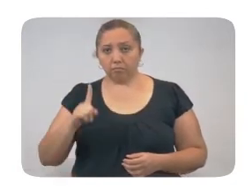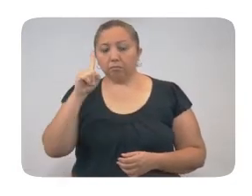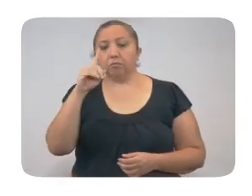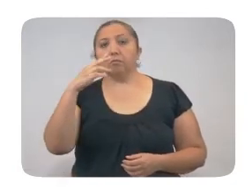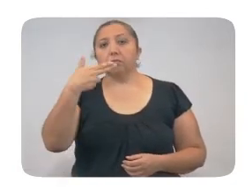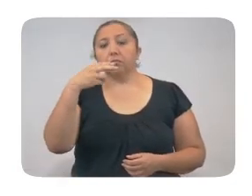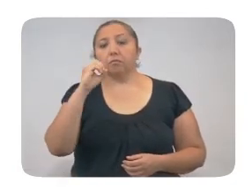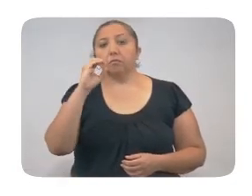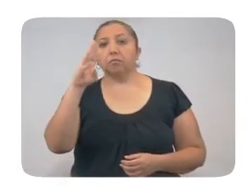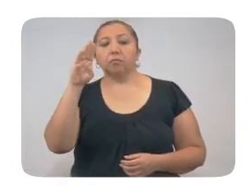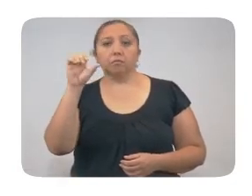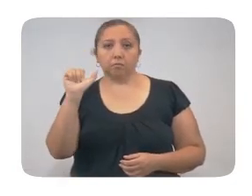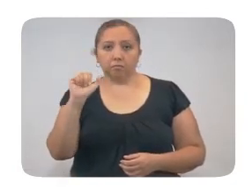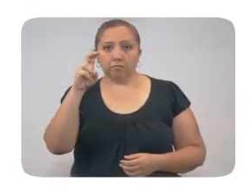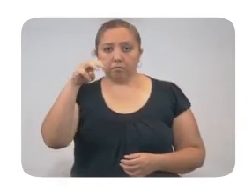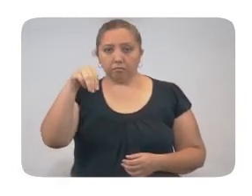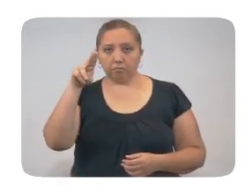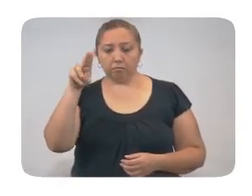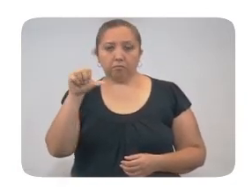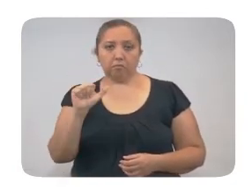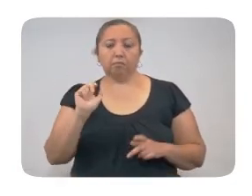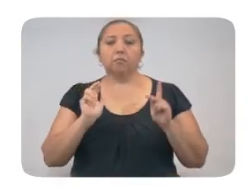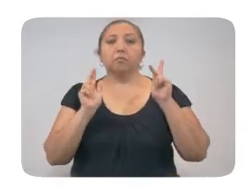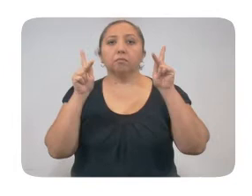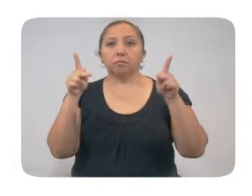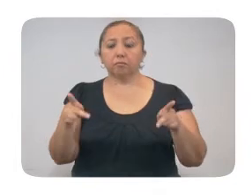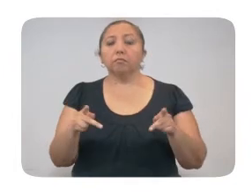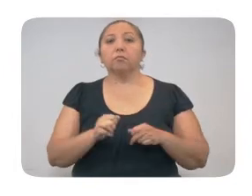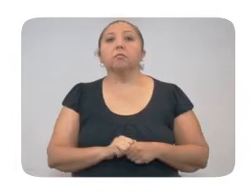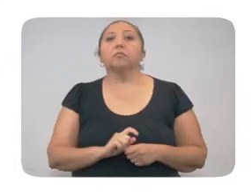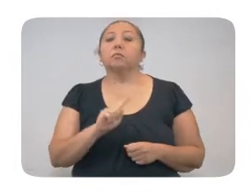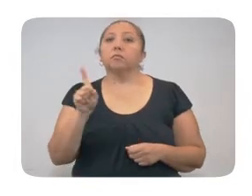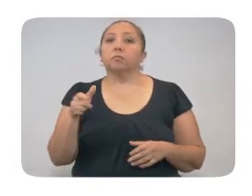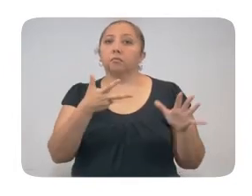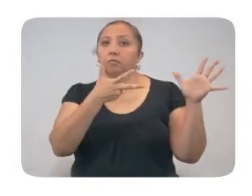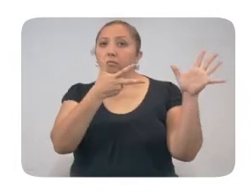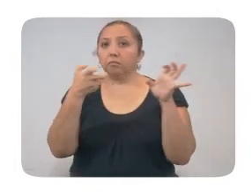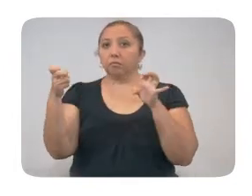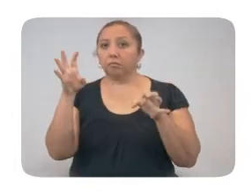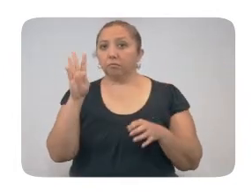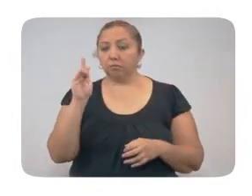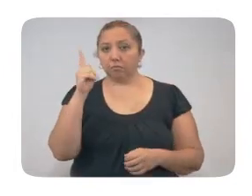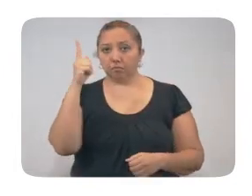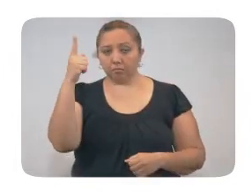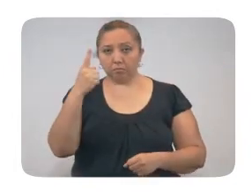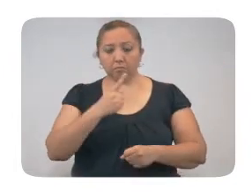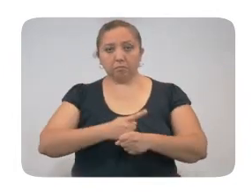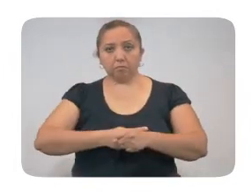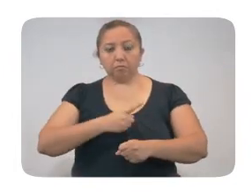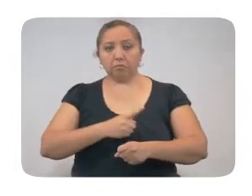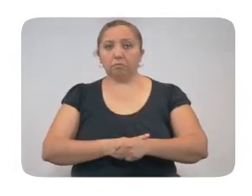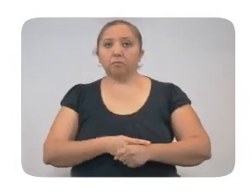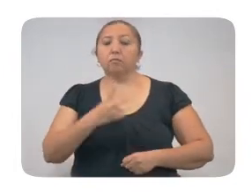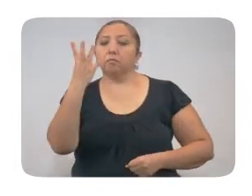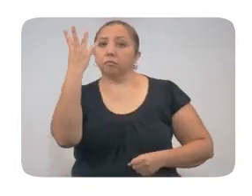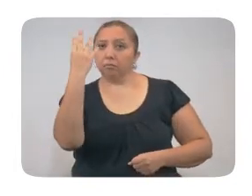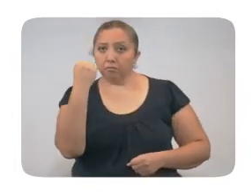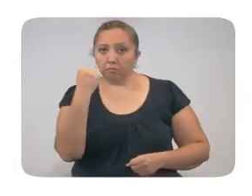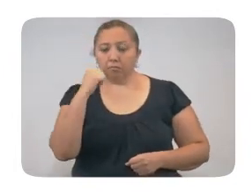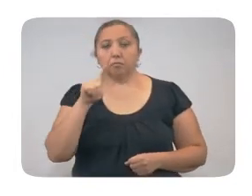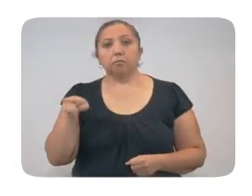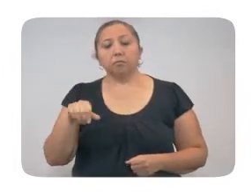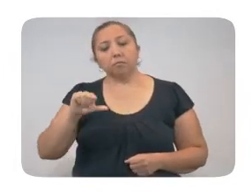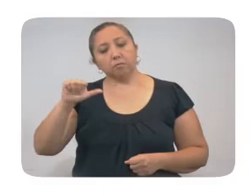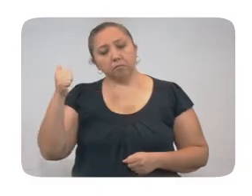Jocabá, Cagua, Muna y Progreso. En total, ya son 891 casos positivos, 9 de los cuales